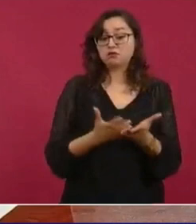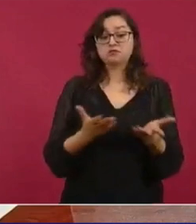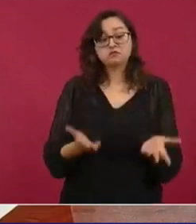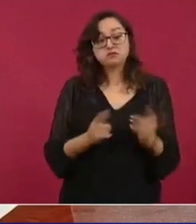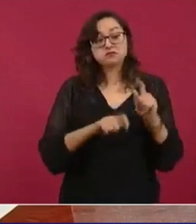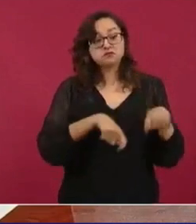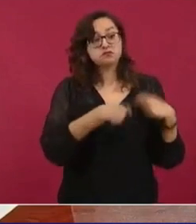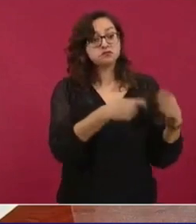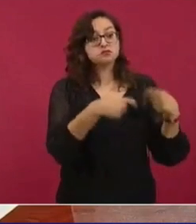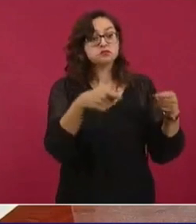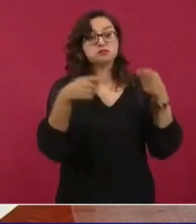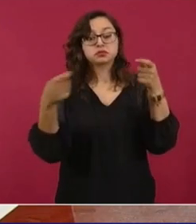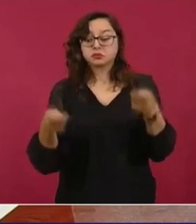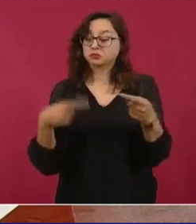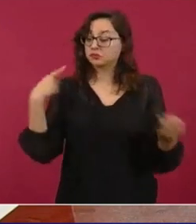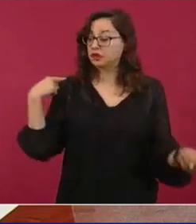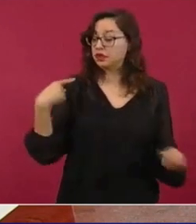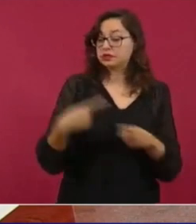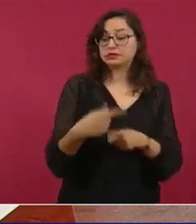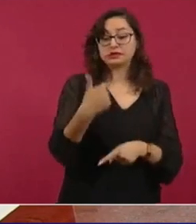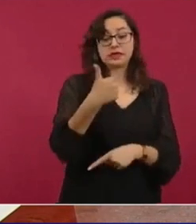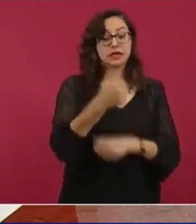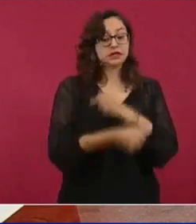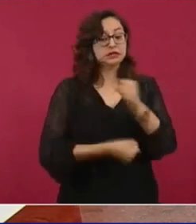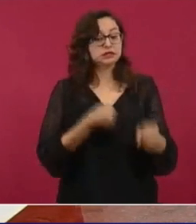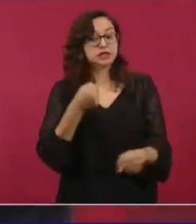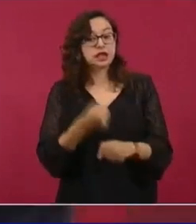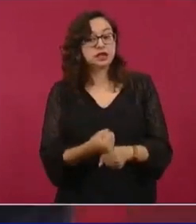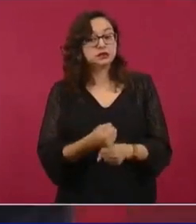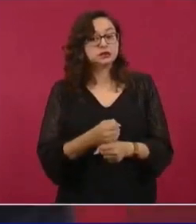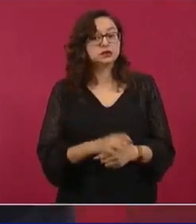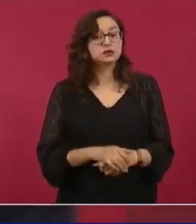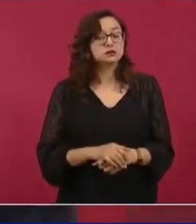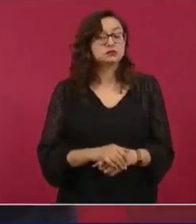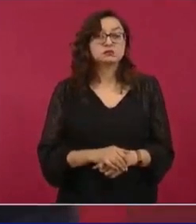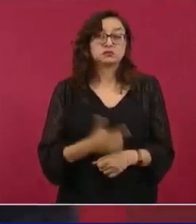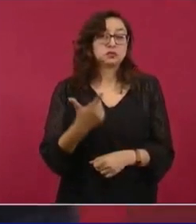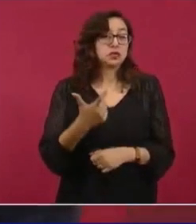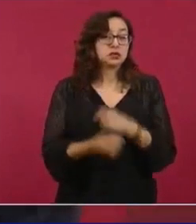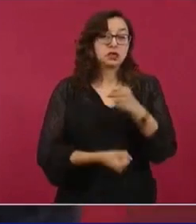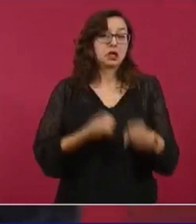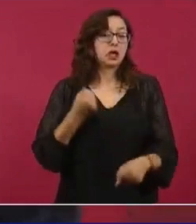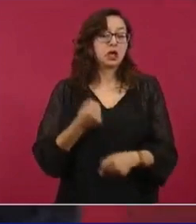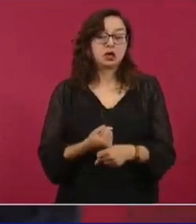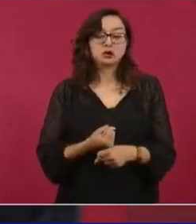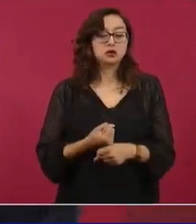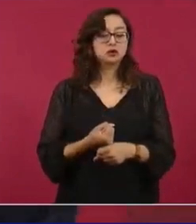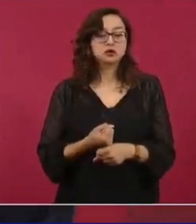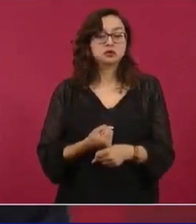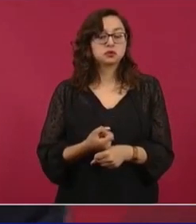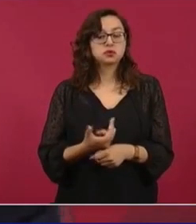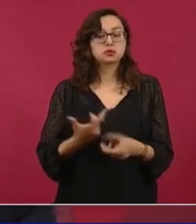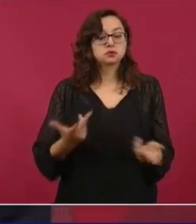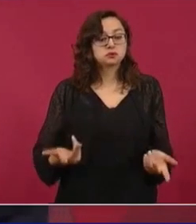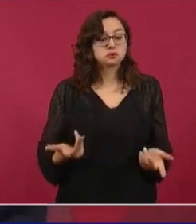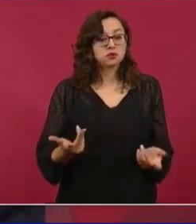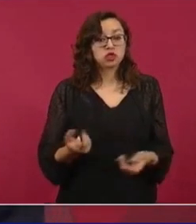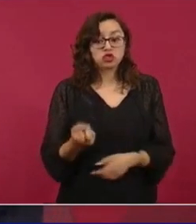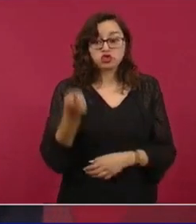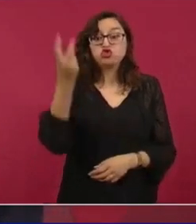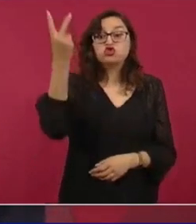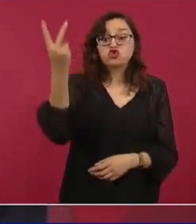seis años, un poco más, y sólo dos